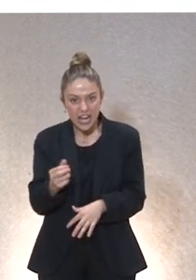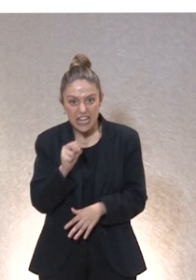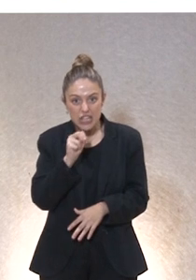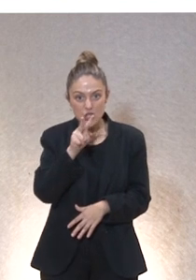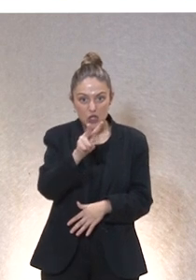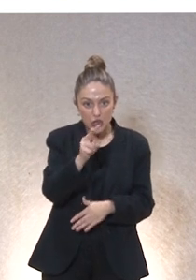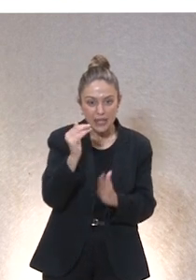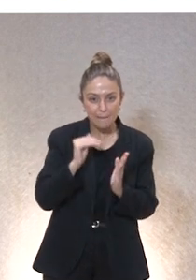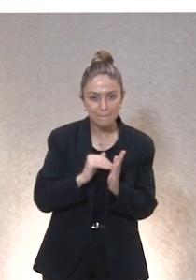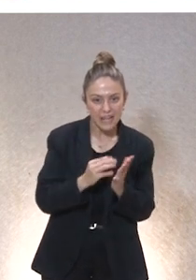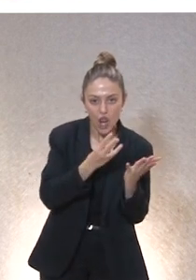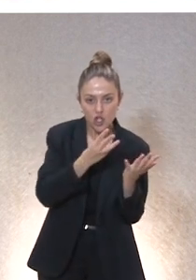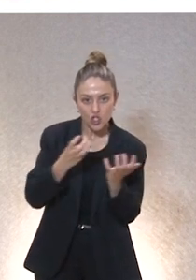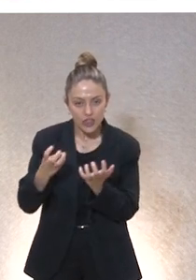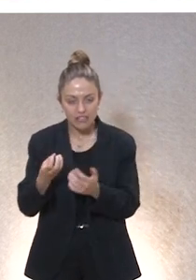pasos.